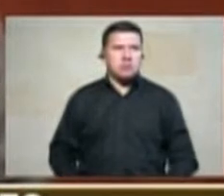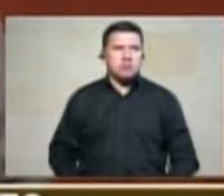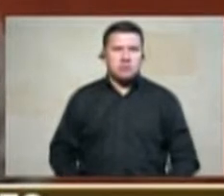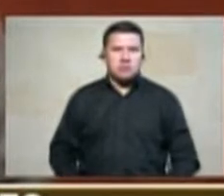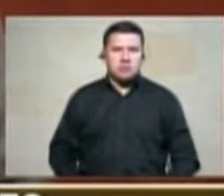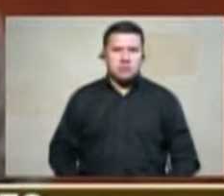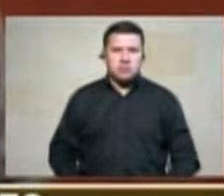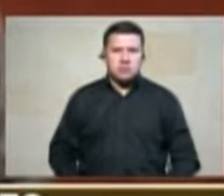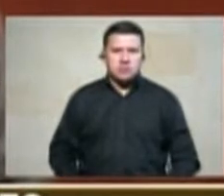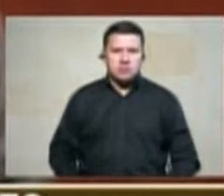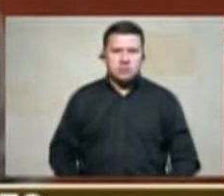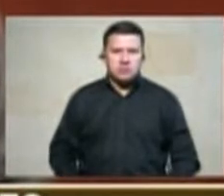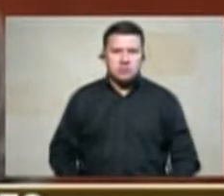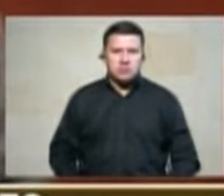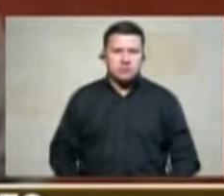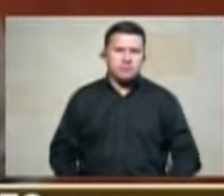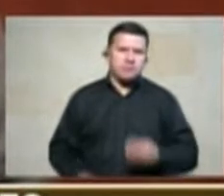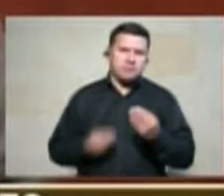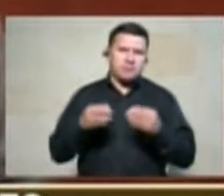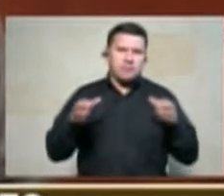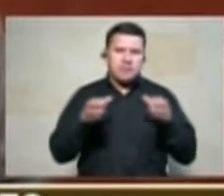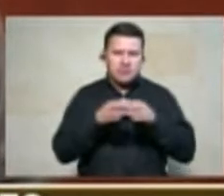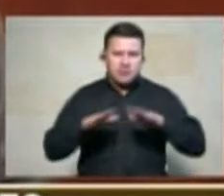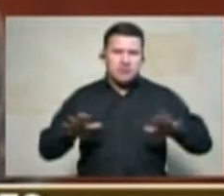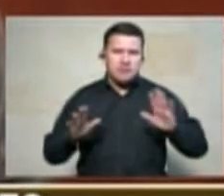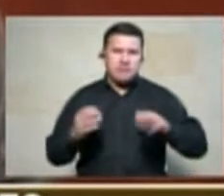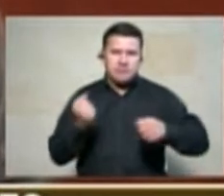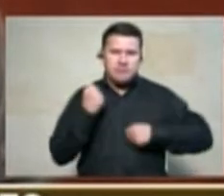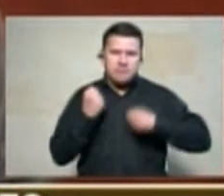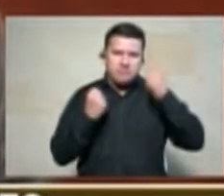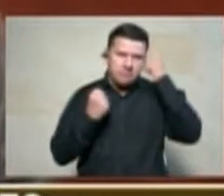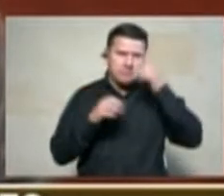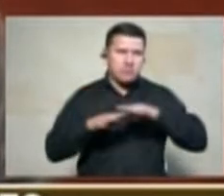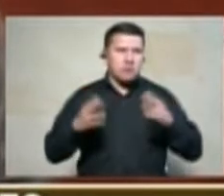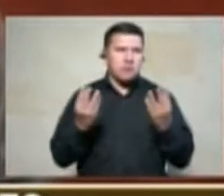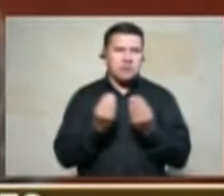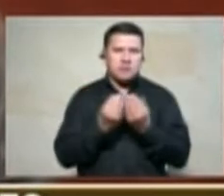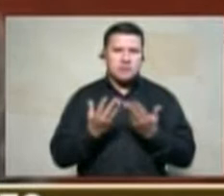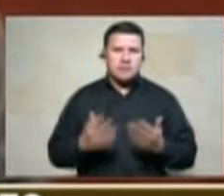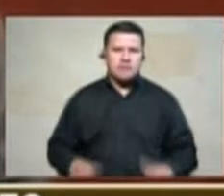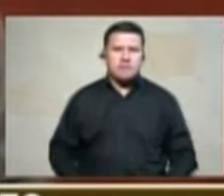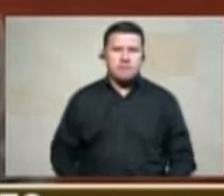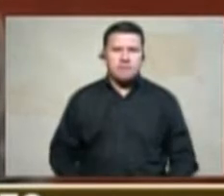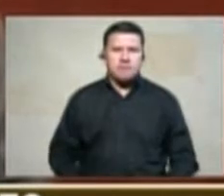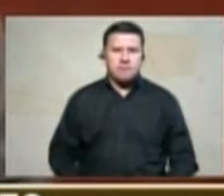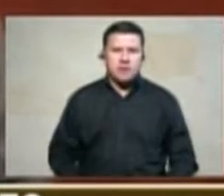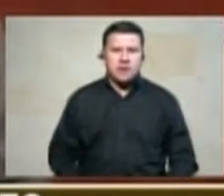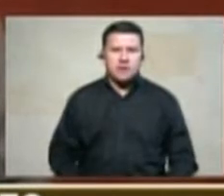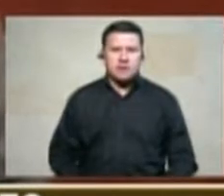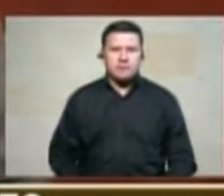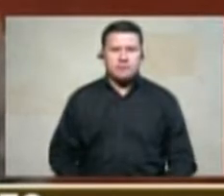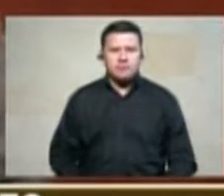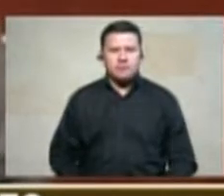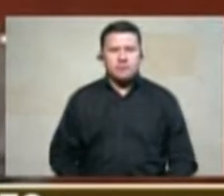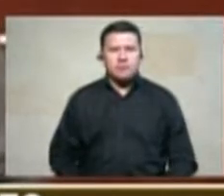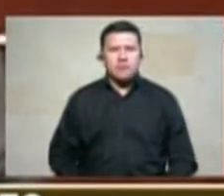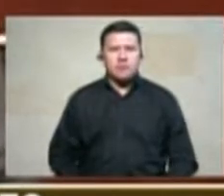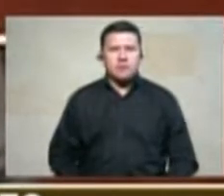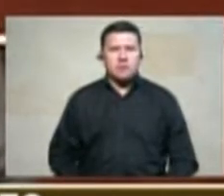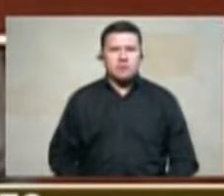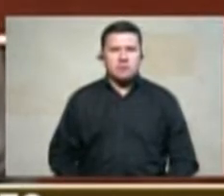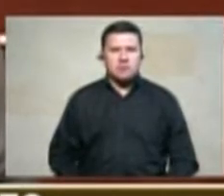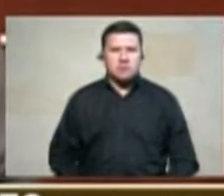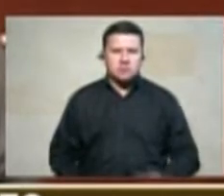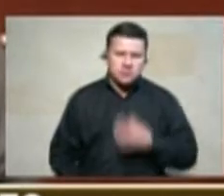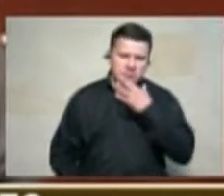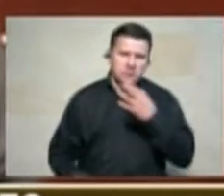entrenado para hacer operaciones de inteligencia y contrainteligencia y me dediqué a investigar a investigar y llegar a